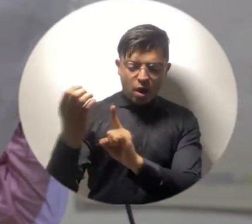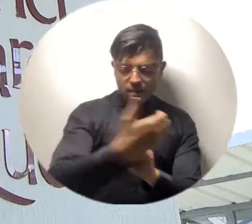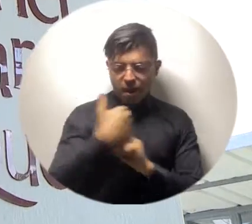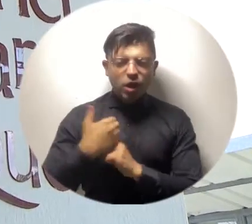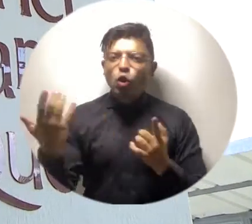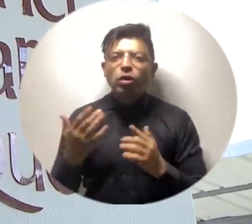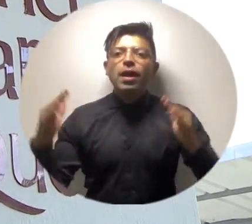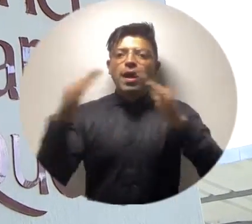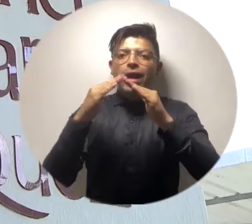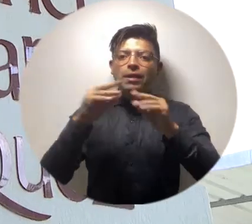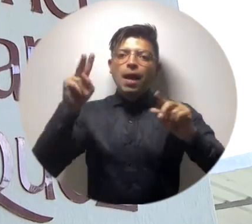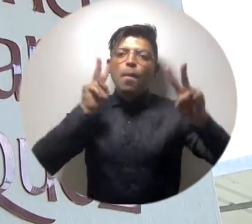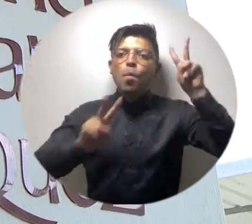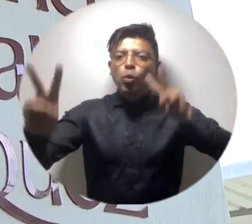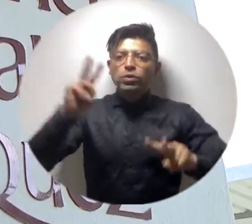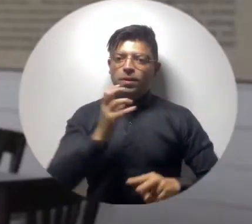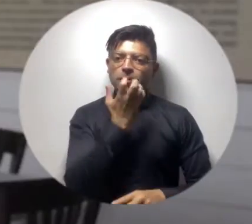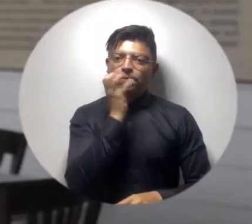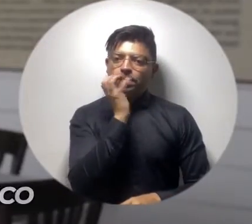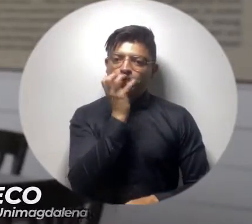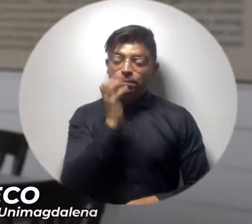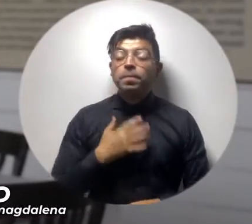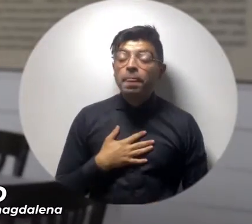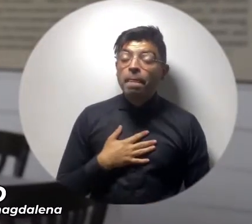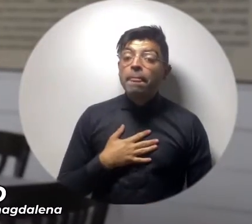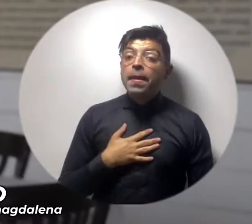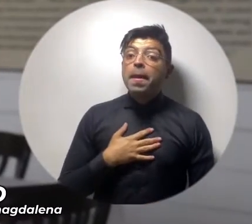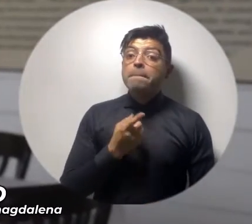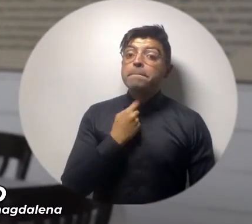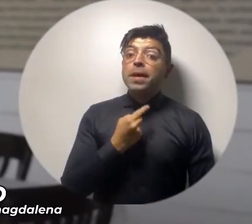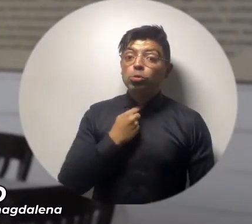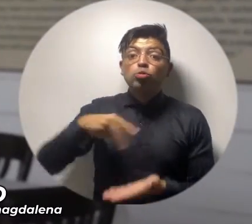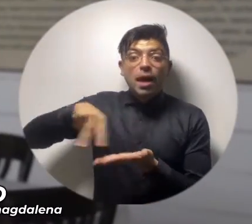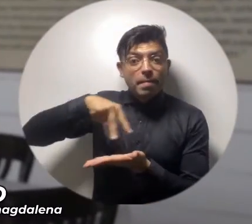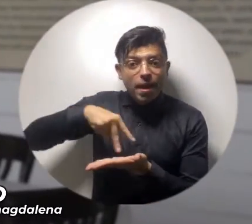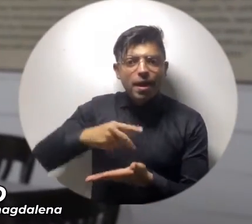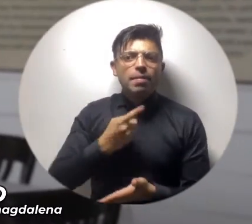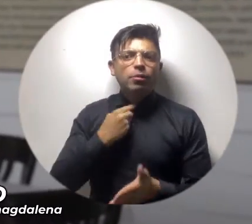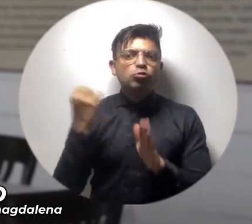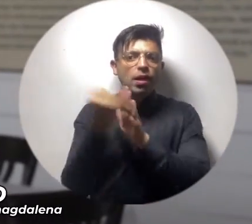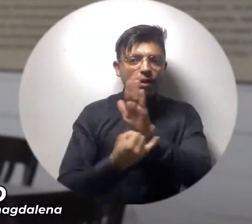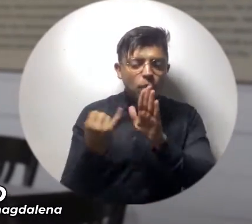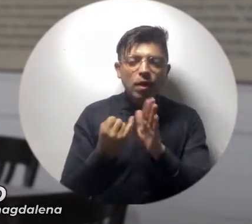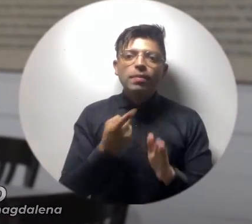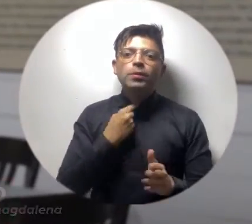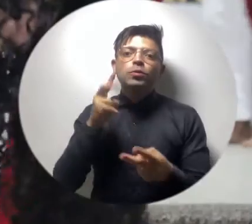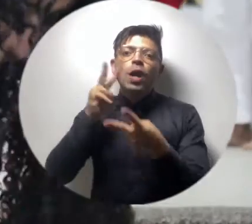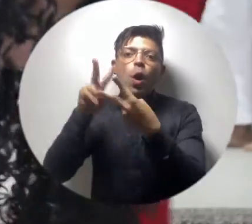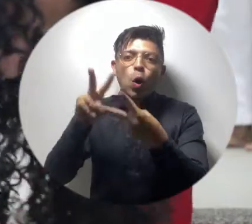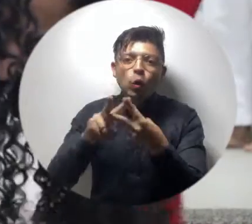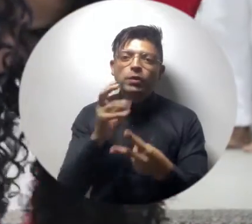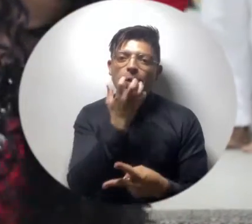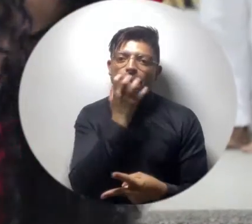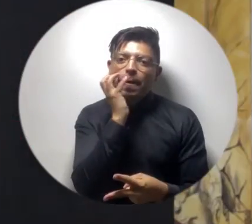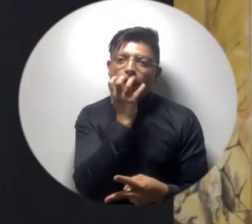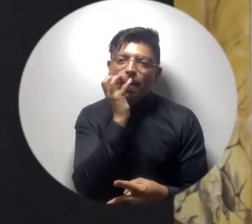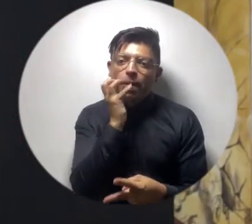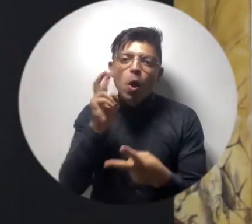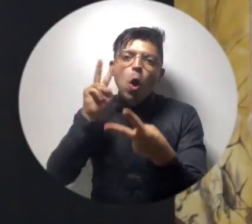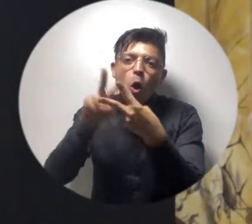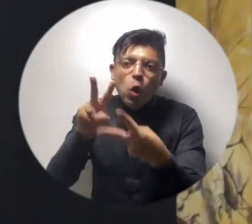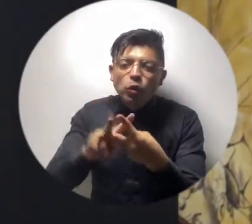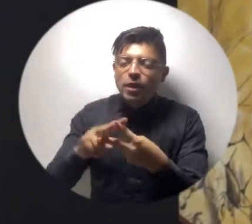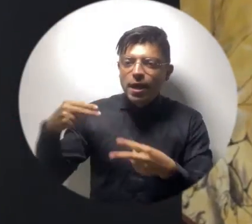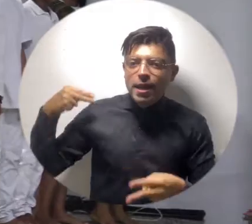Casa Museo Gabriel García Márquez. Me gusta bailar, me gusta dibujar, me gusta conocer más de Gabo, me gusta